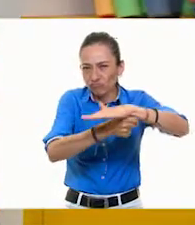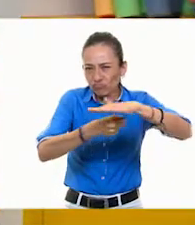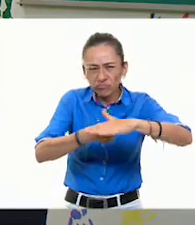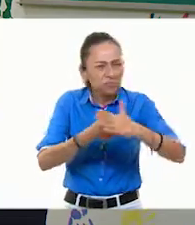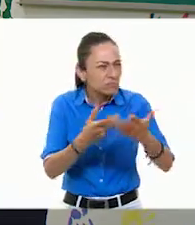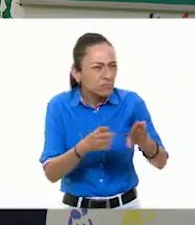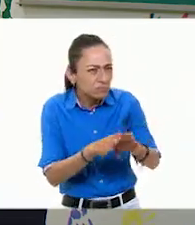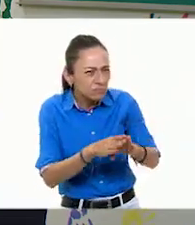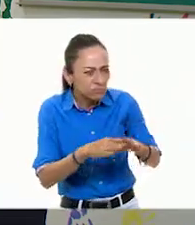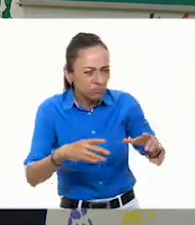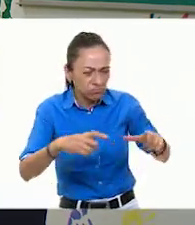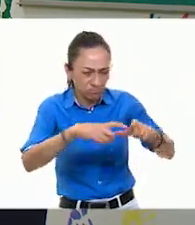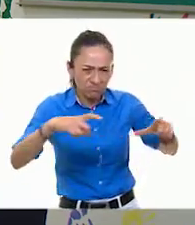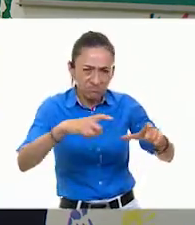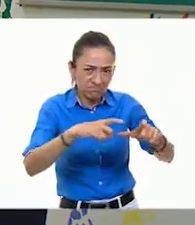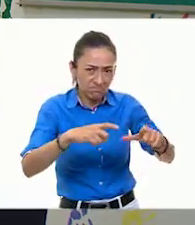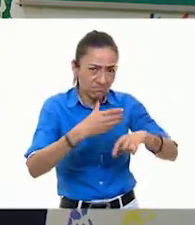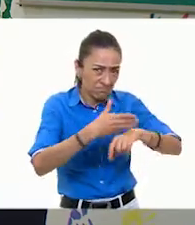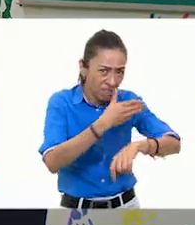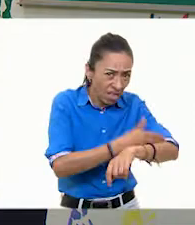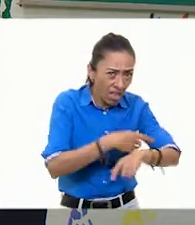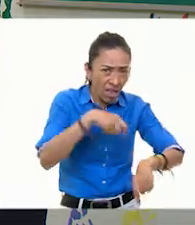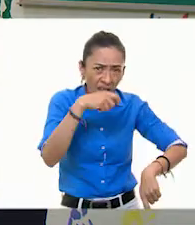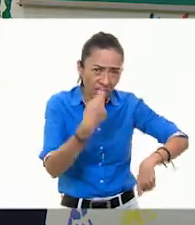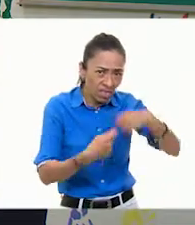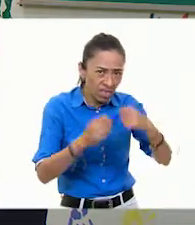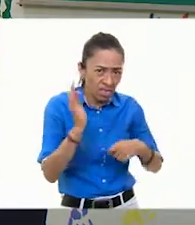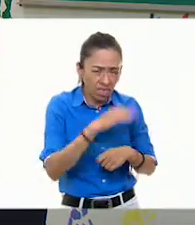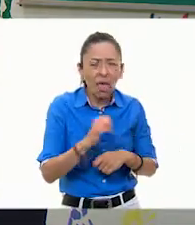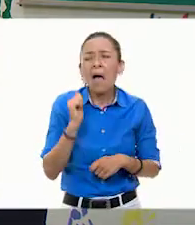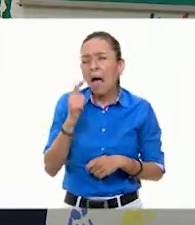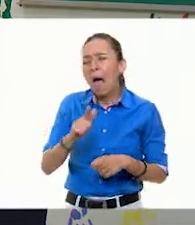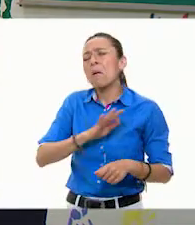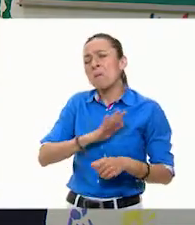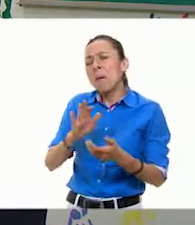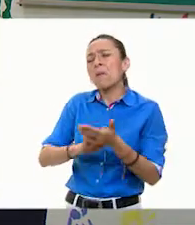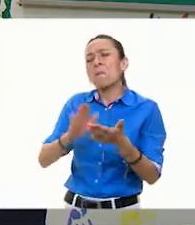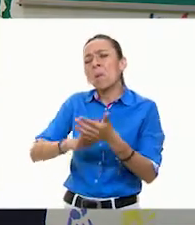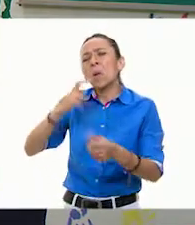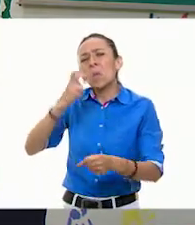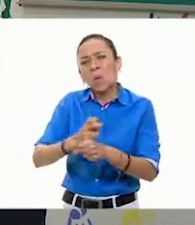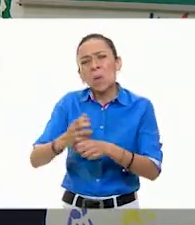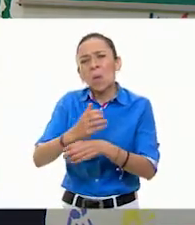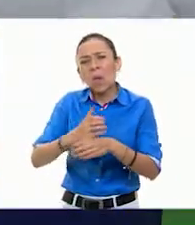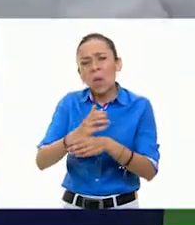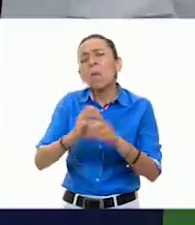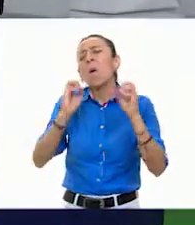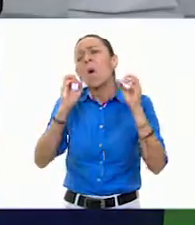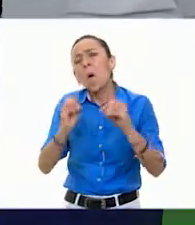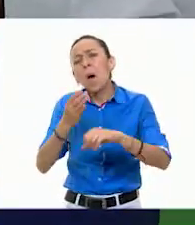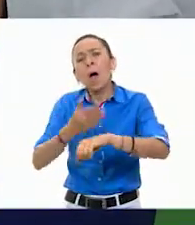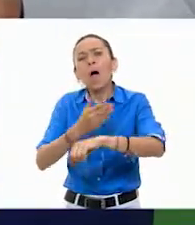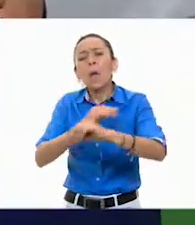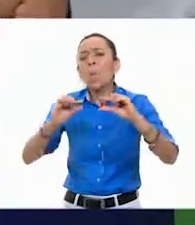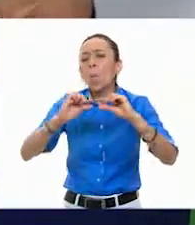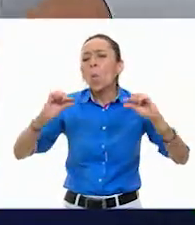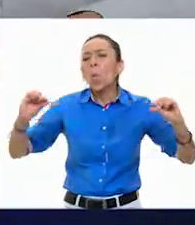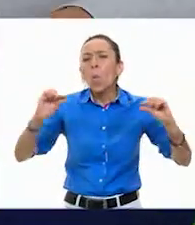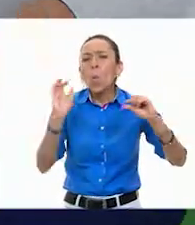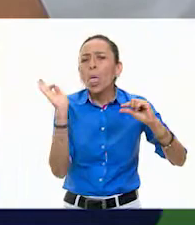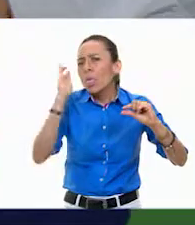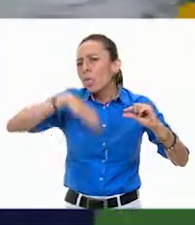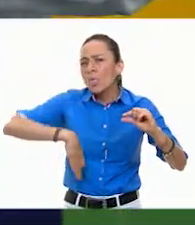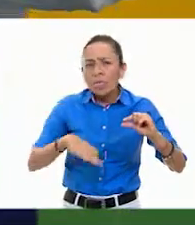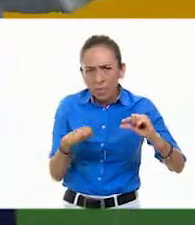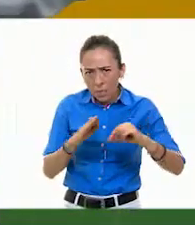cartón más aguado? Puede ser un cartón, pero que esté resistente, o una tablita fibrasel, que pueden también conseguir muy fácilmente.